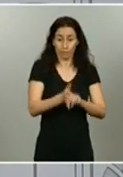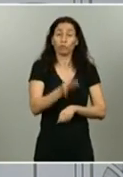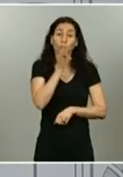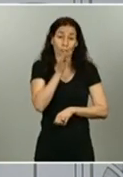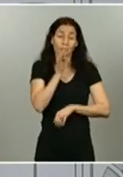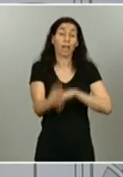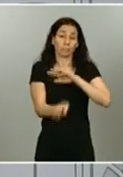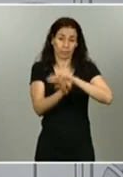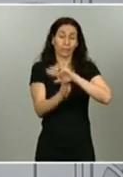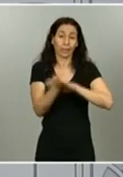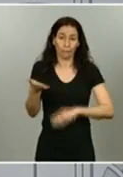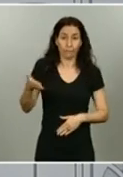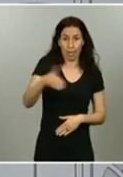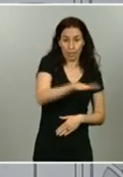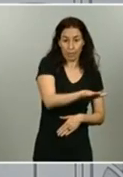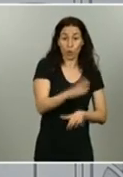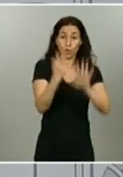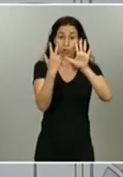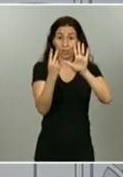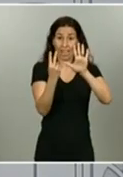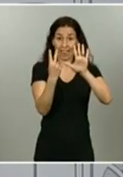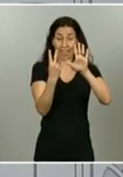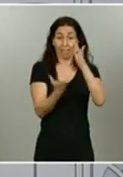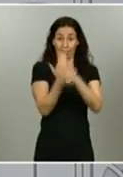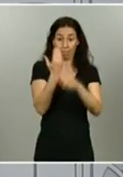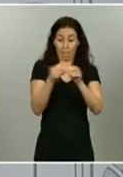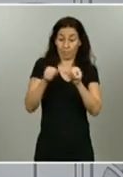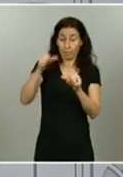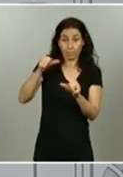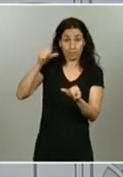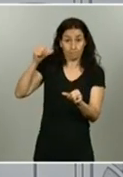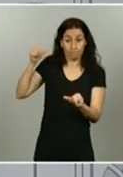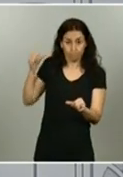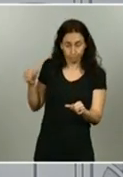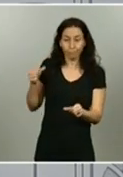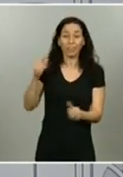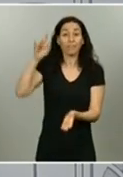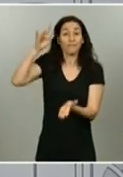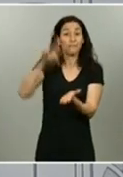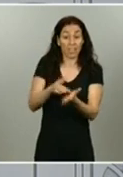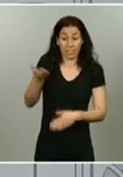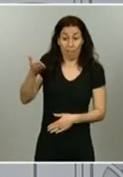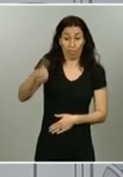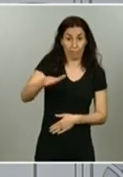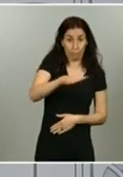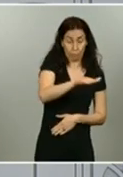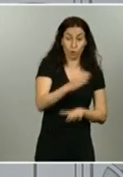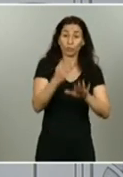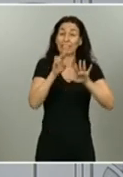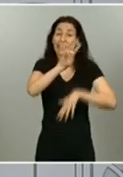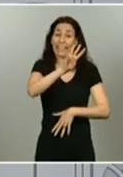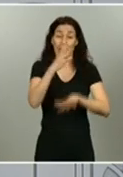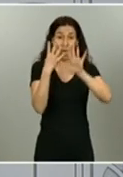en los últimos siete días o con fecha de notificación o de defunción, en los últimos siete días ha habido 39 nuevos